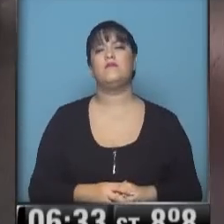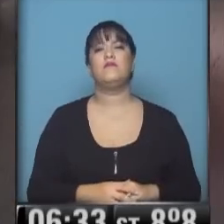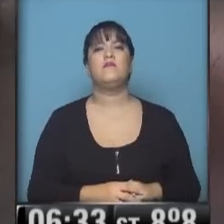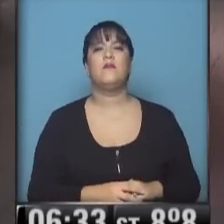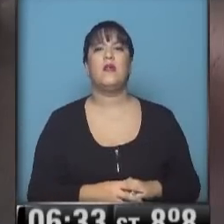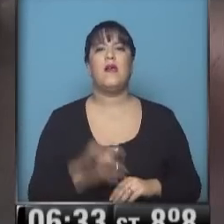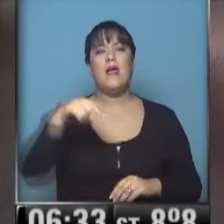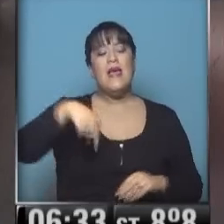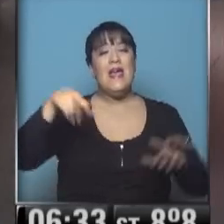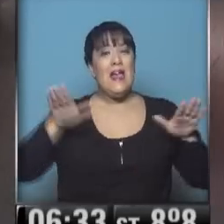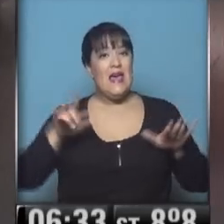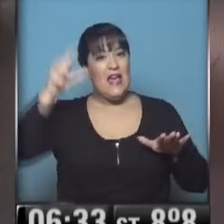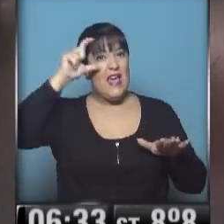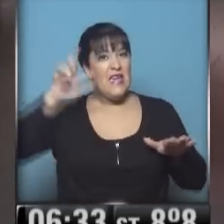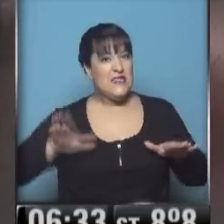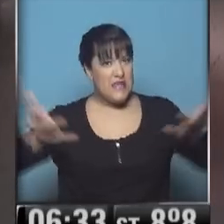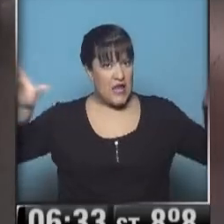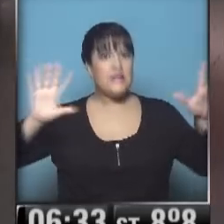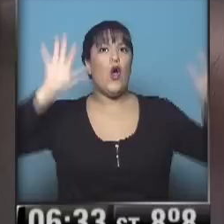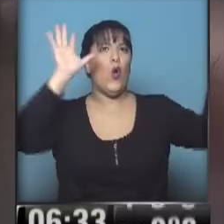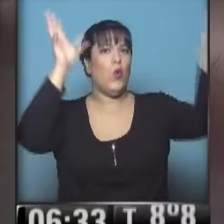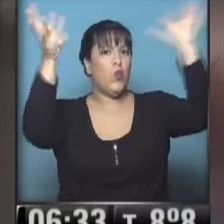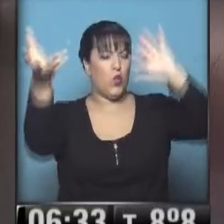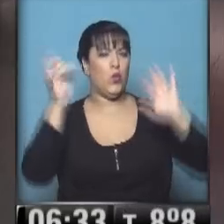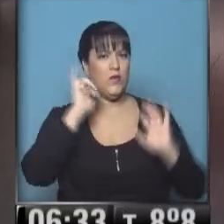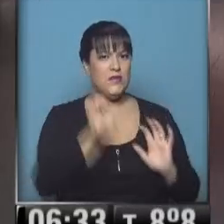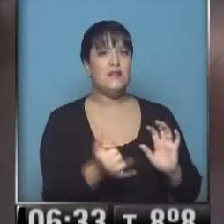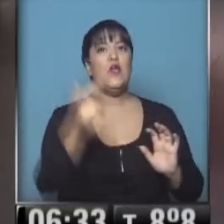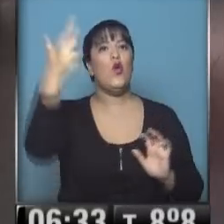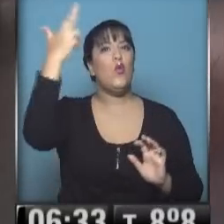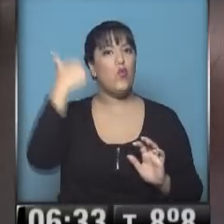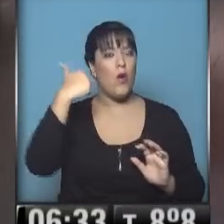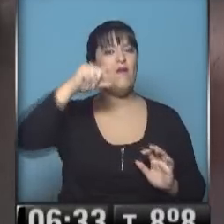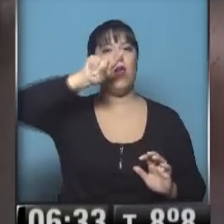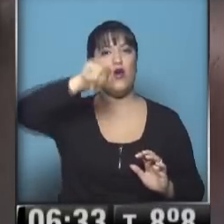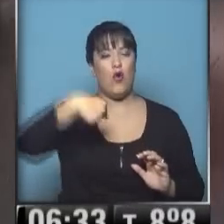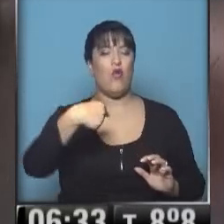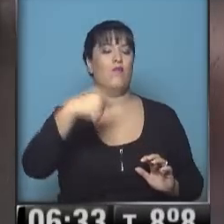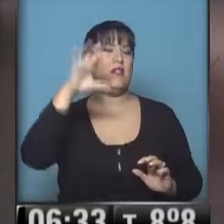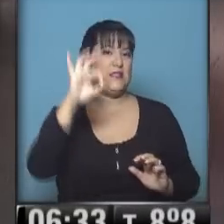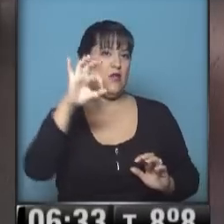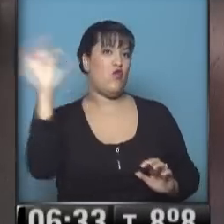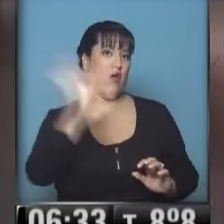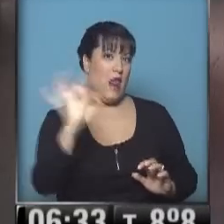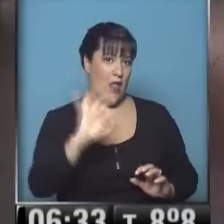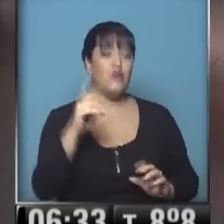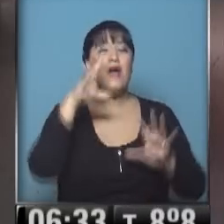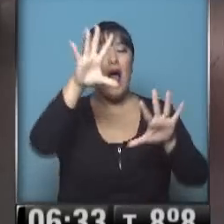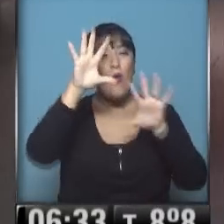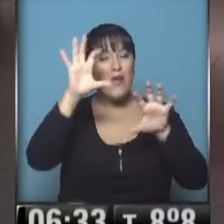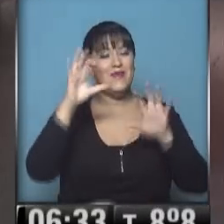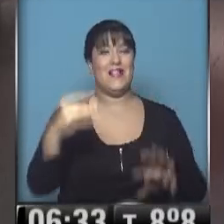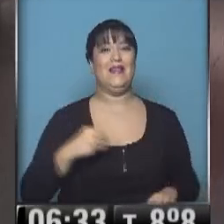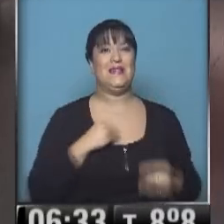En este caso Ezeiza, con bastantes nubes en el cielo, parcialmente nublado. Y 9 grados de temperatura. Acuérdense, la sensación térmica está un